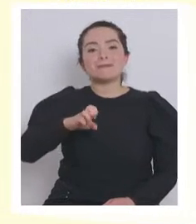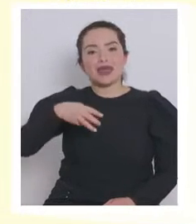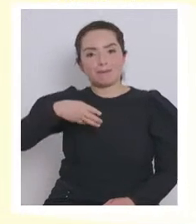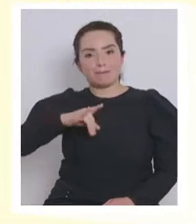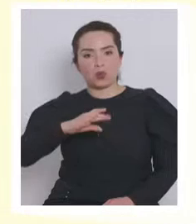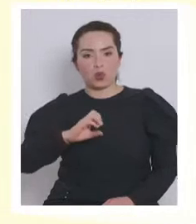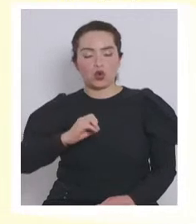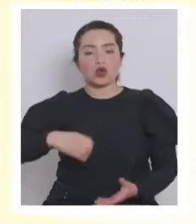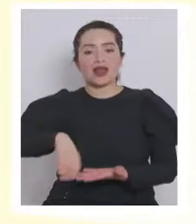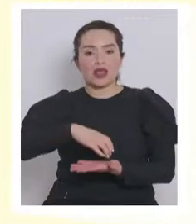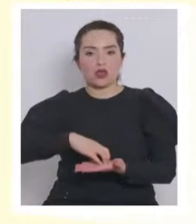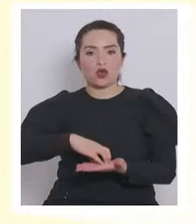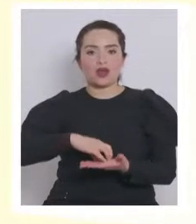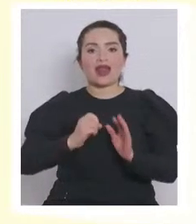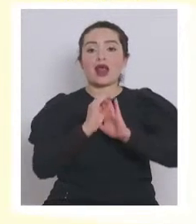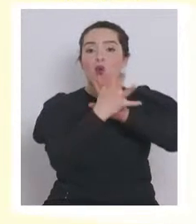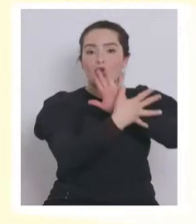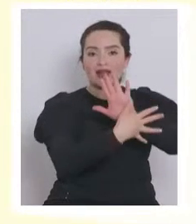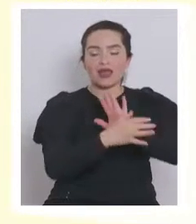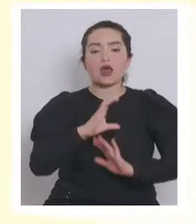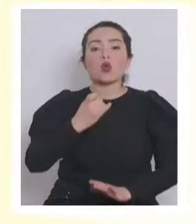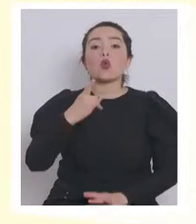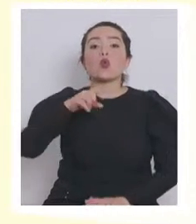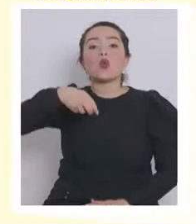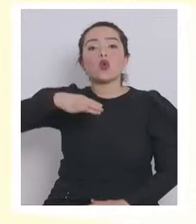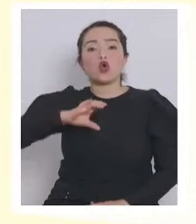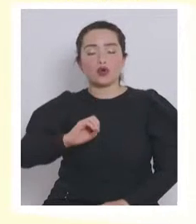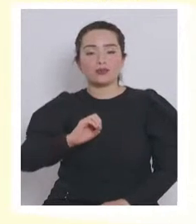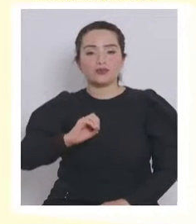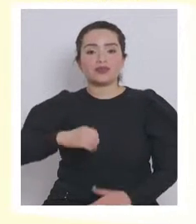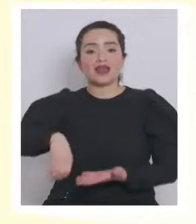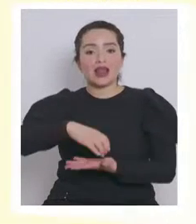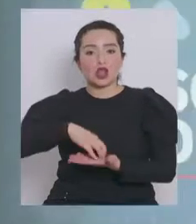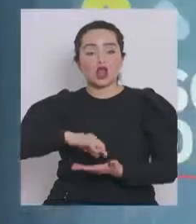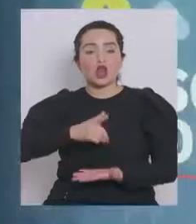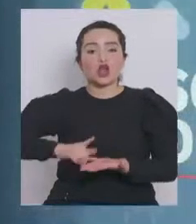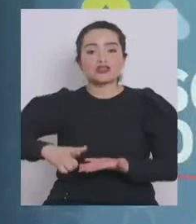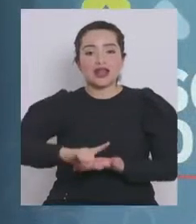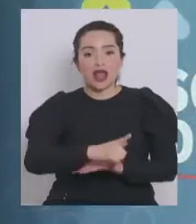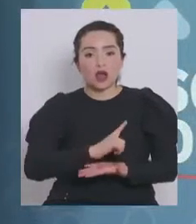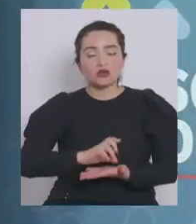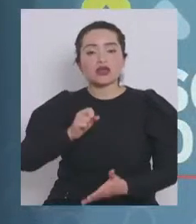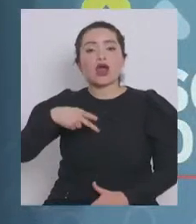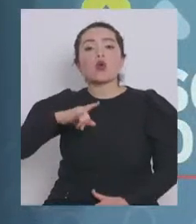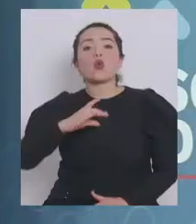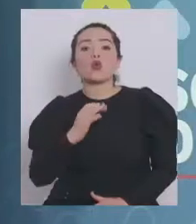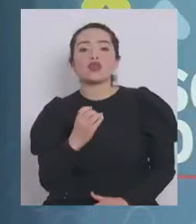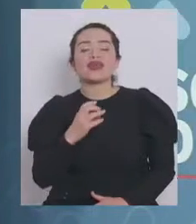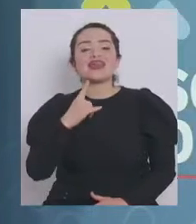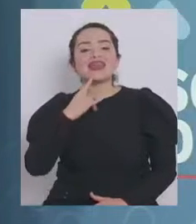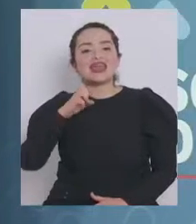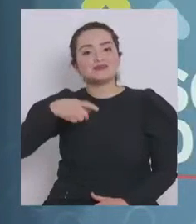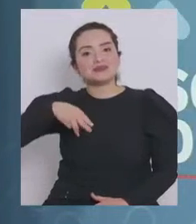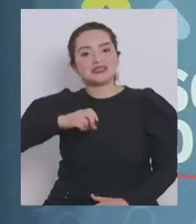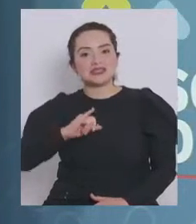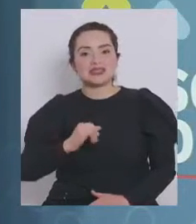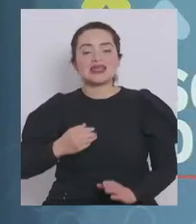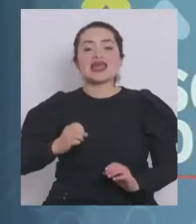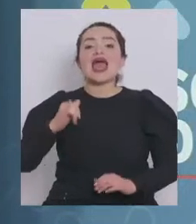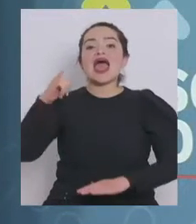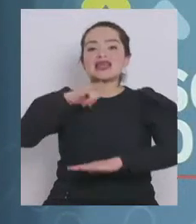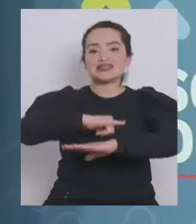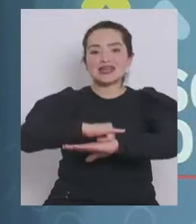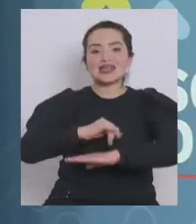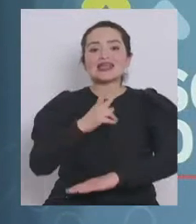En la región de Araucanía, Cunco. En la región de los lagos, Ancud, Kemchi. Y en la región de Aysel, Río